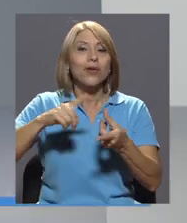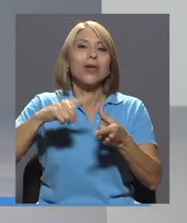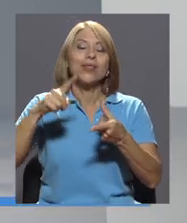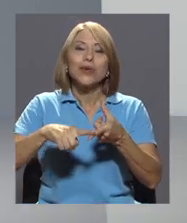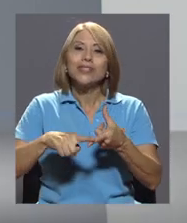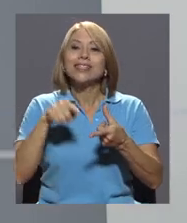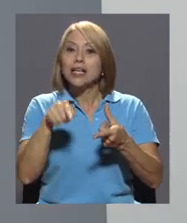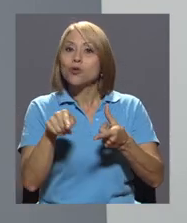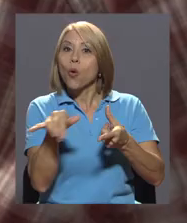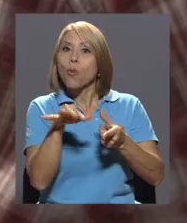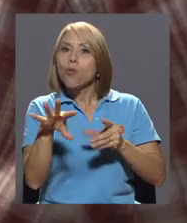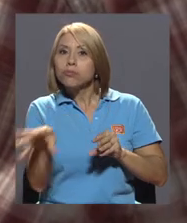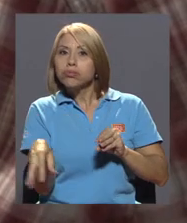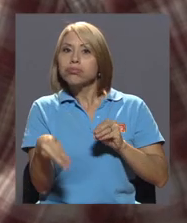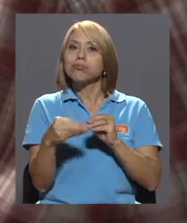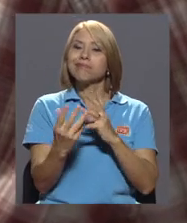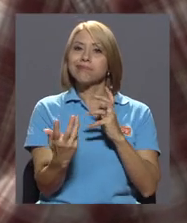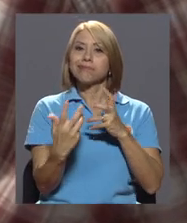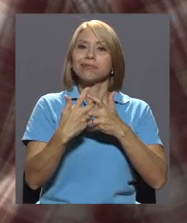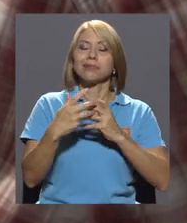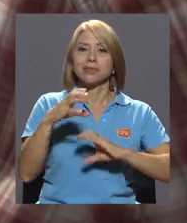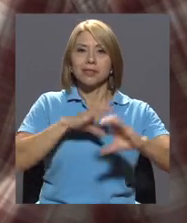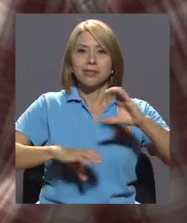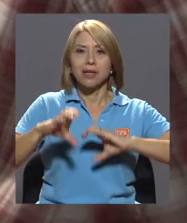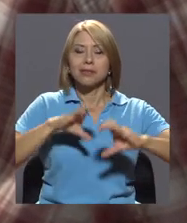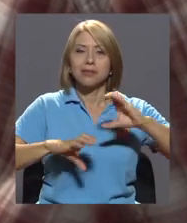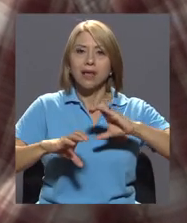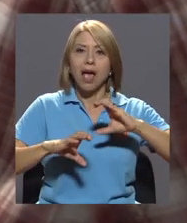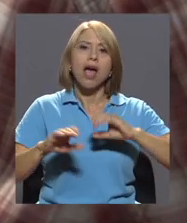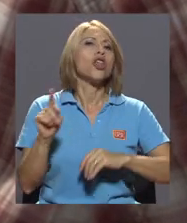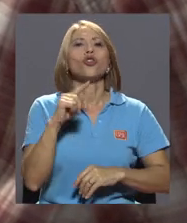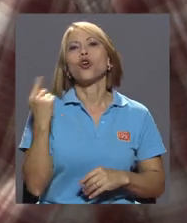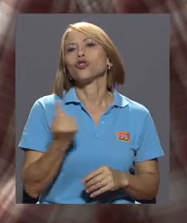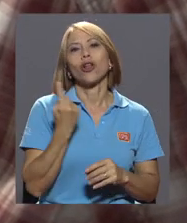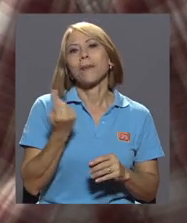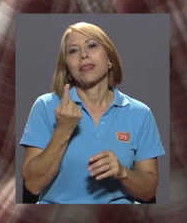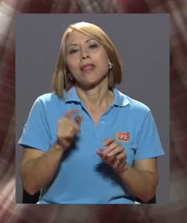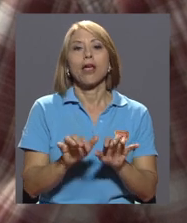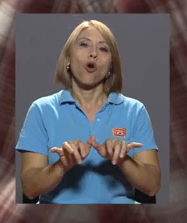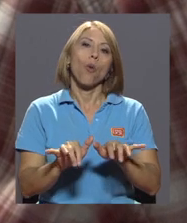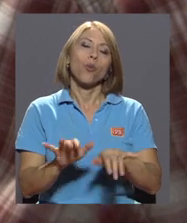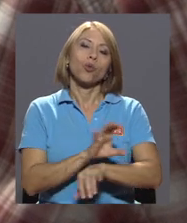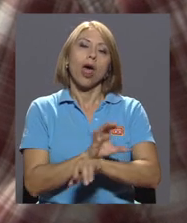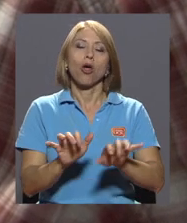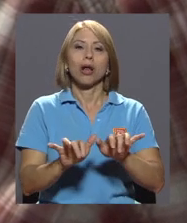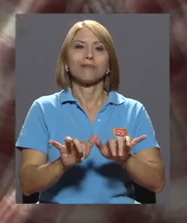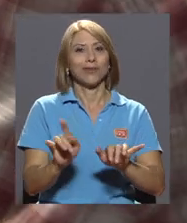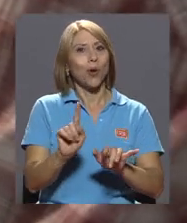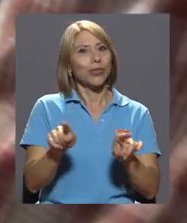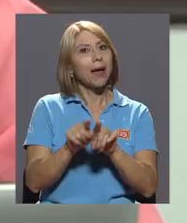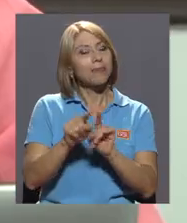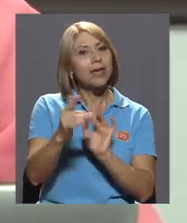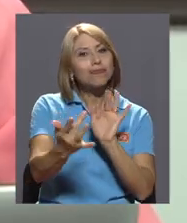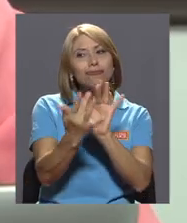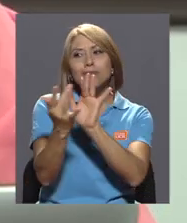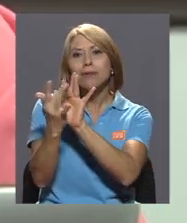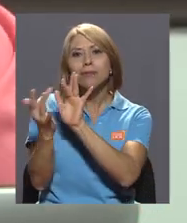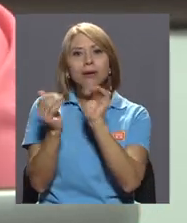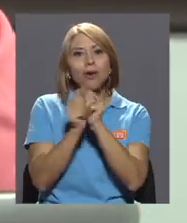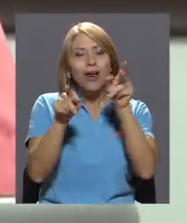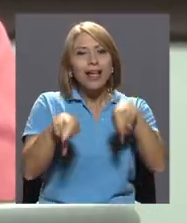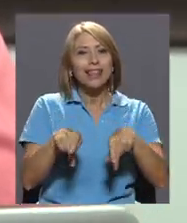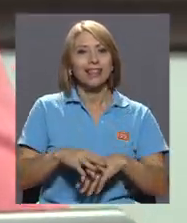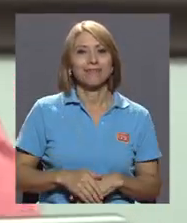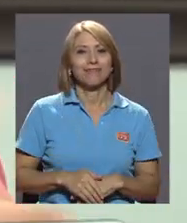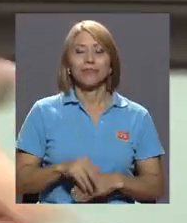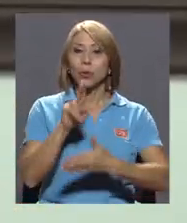parte de la ciencia y hacer, no solo tal vez estar en una computadora, sino tener contacto con la gente. La